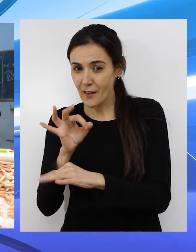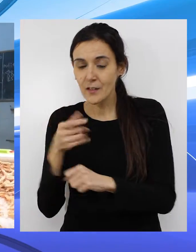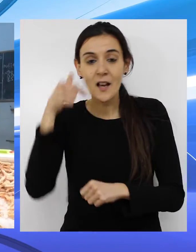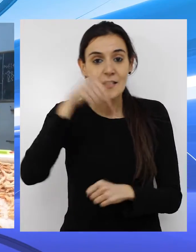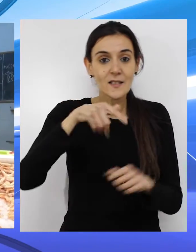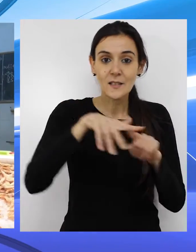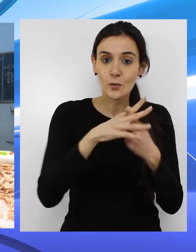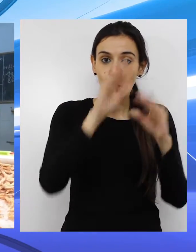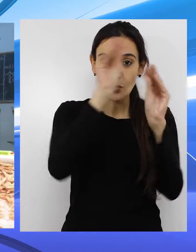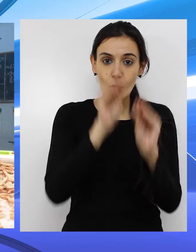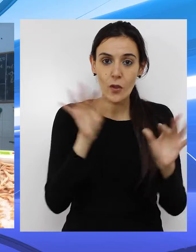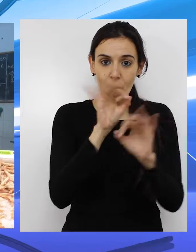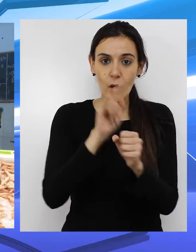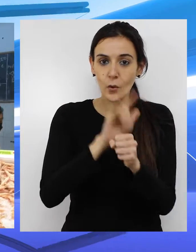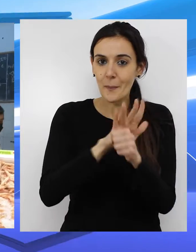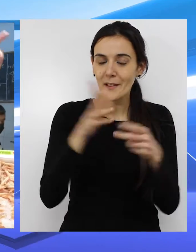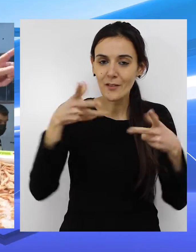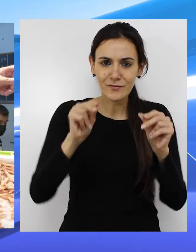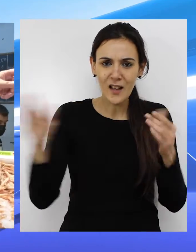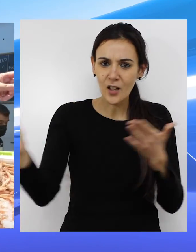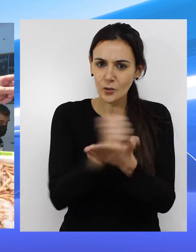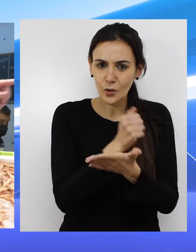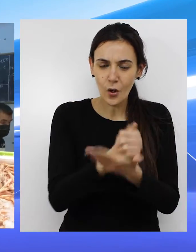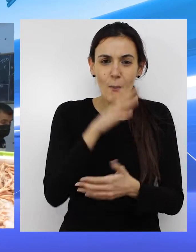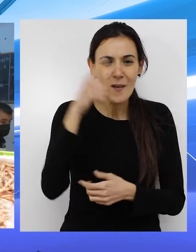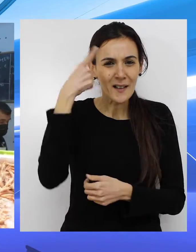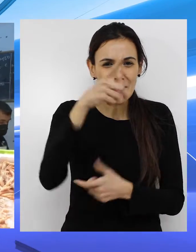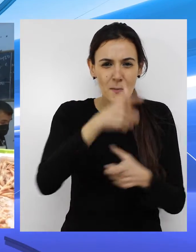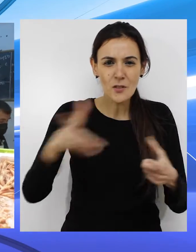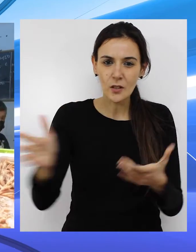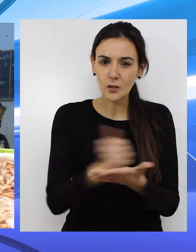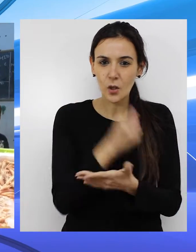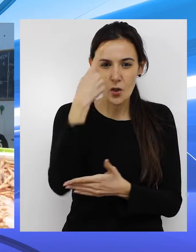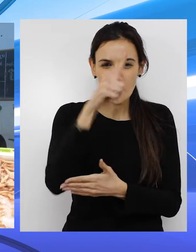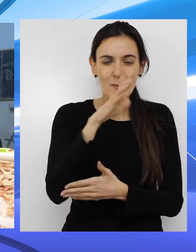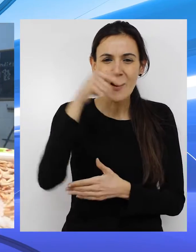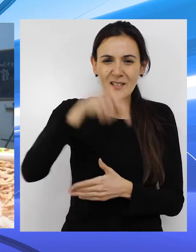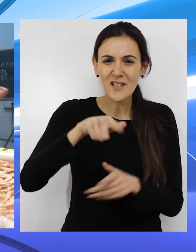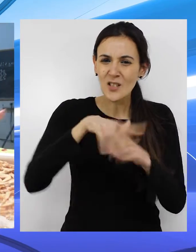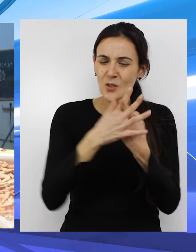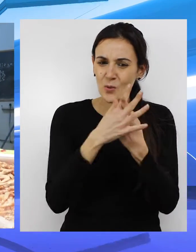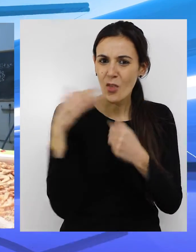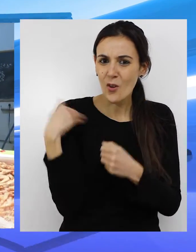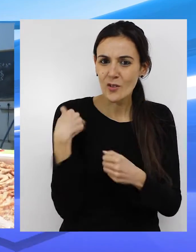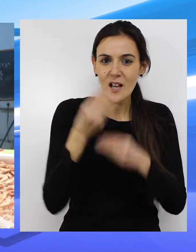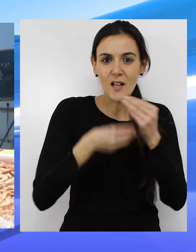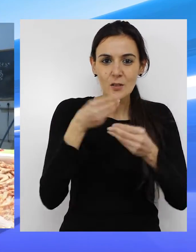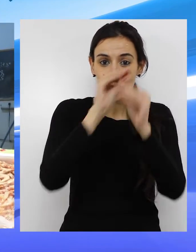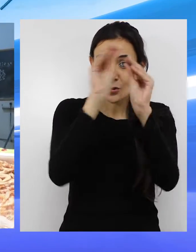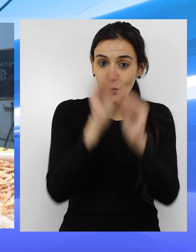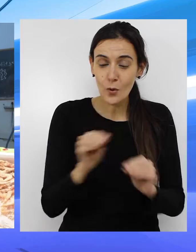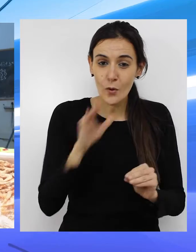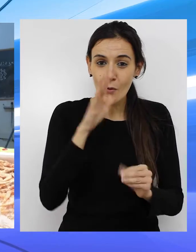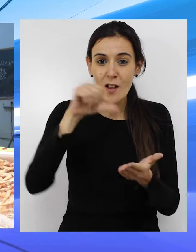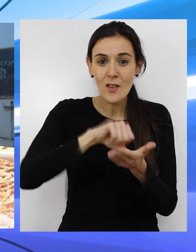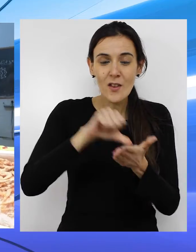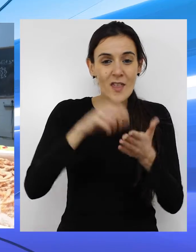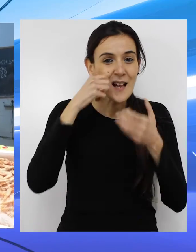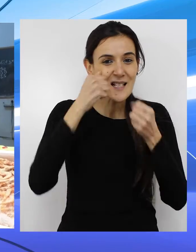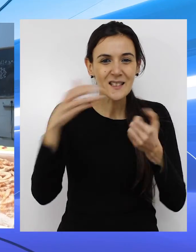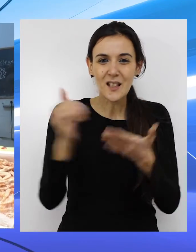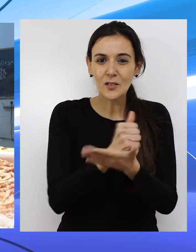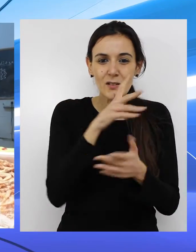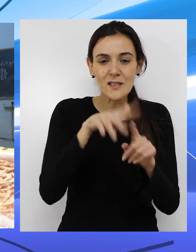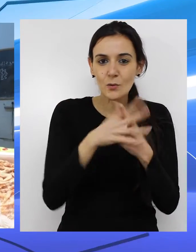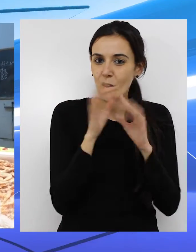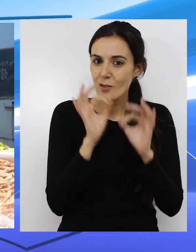contar lo que pasa. no se arregla esto, el lunes y el martes estamos cerrados, todo el mercado. Para que lo sepa la gente, que esto hay que arreglarlo de una forma, que se entre sanidad, que entre